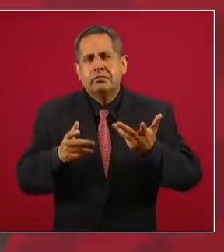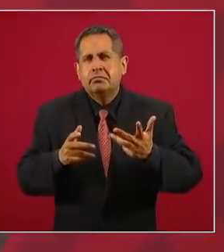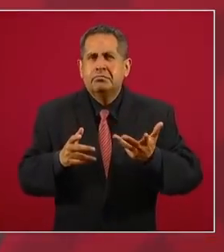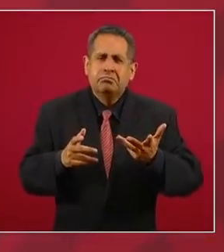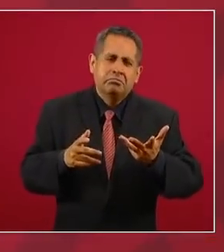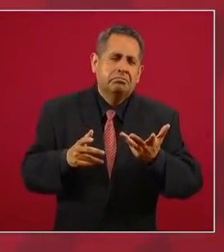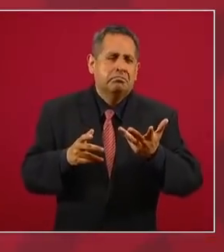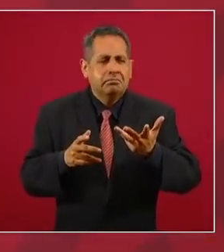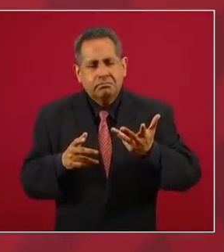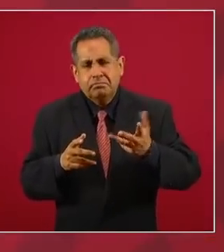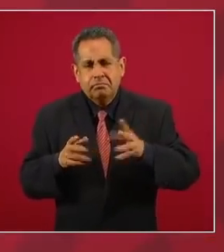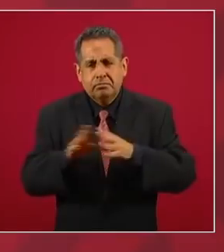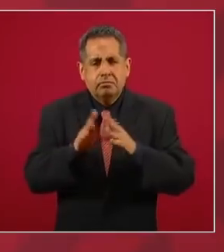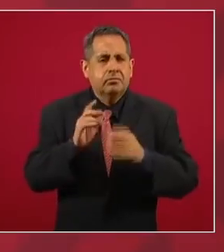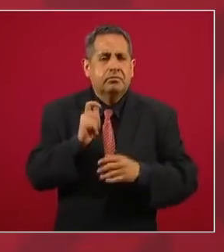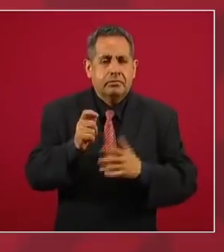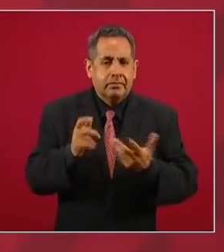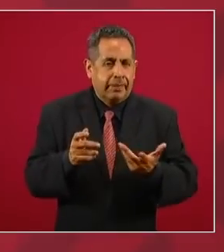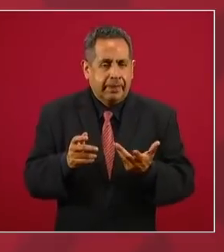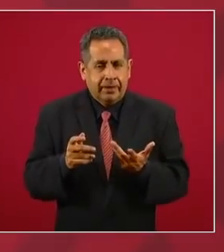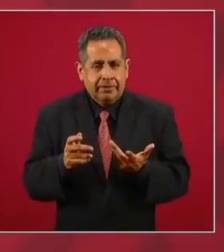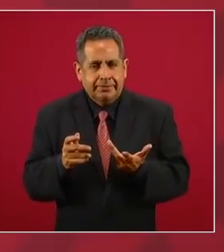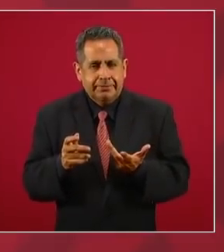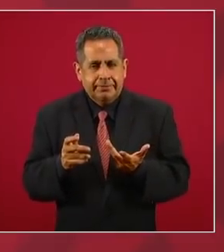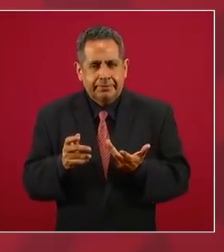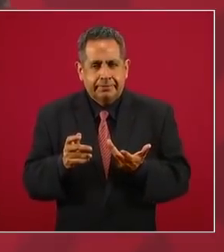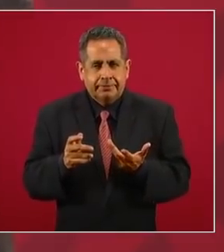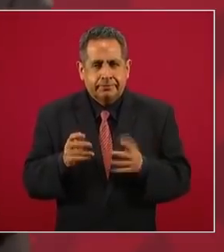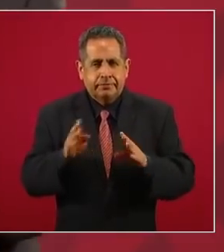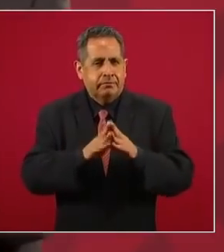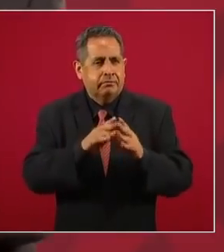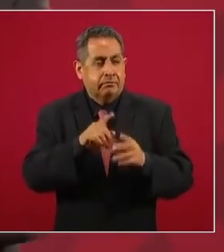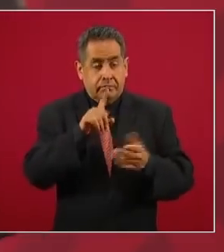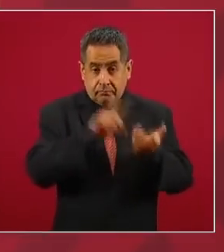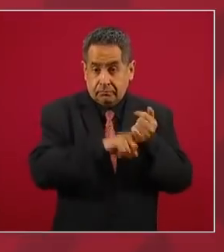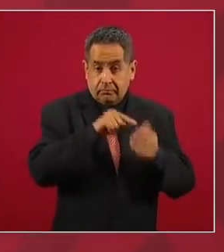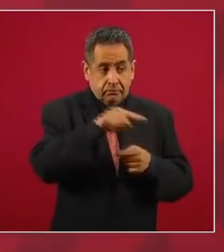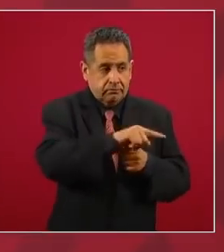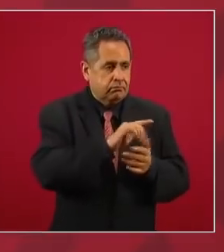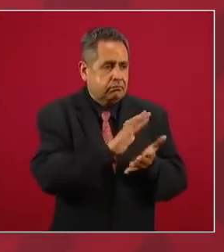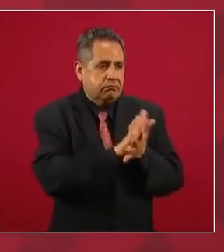relación de complicidad